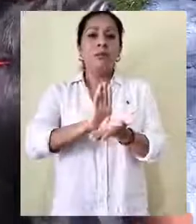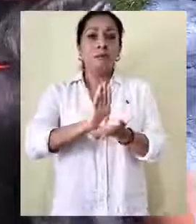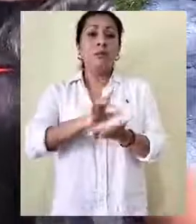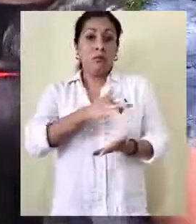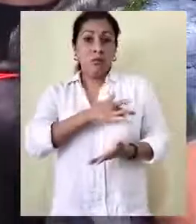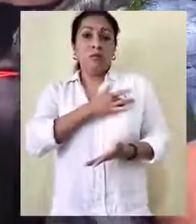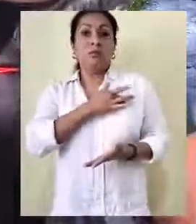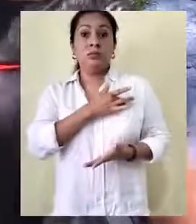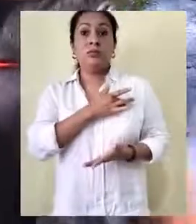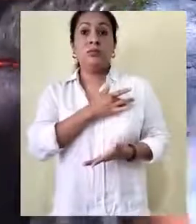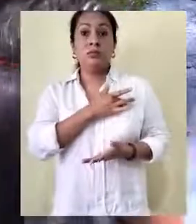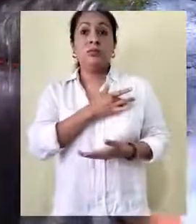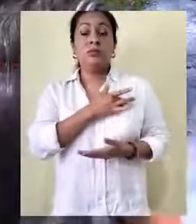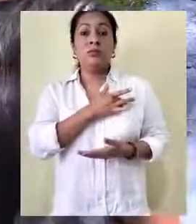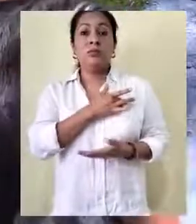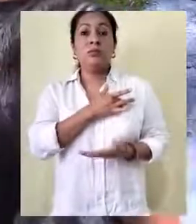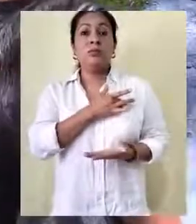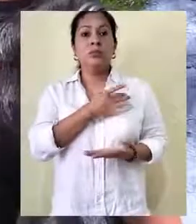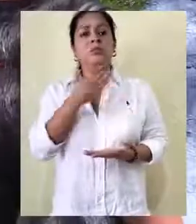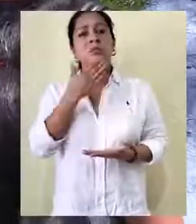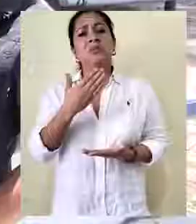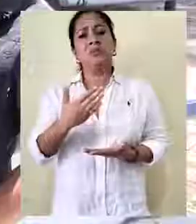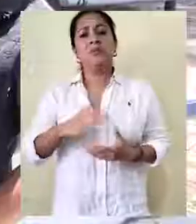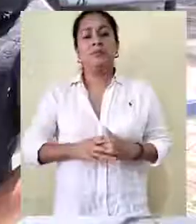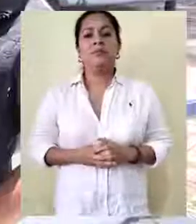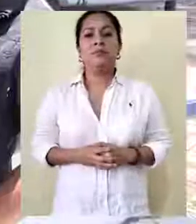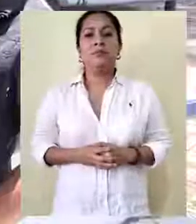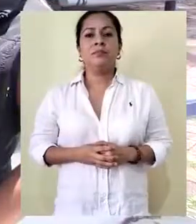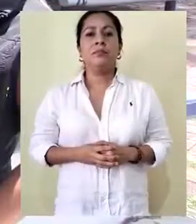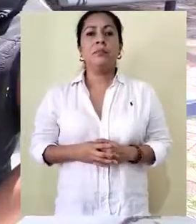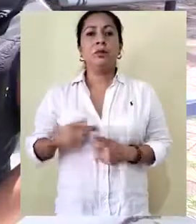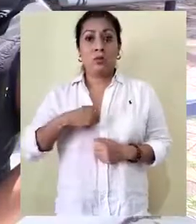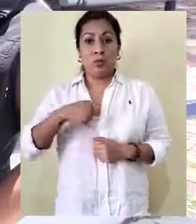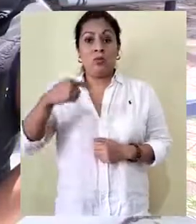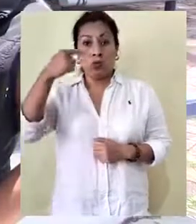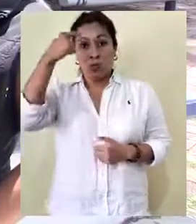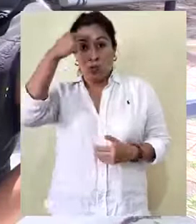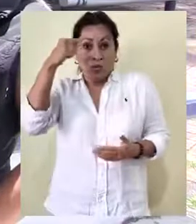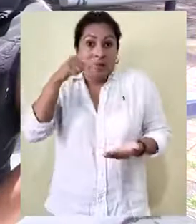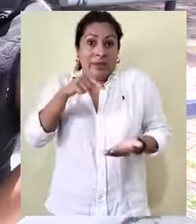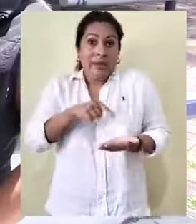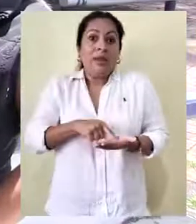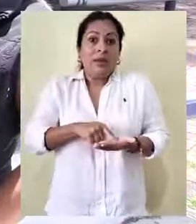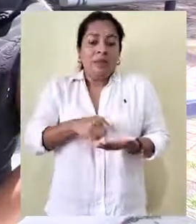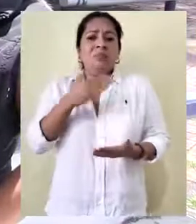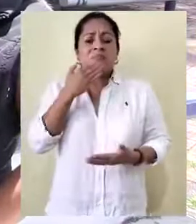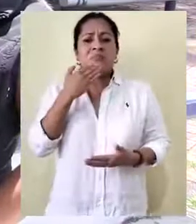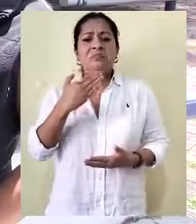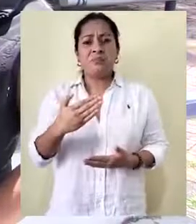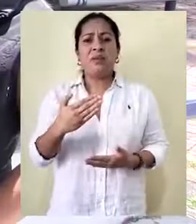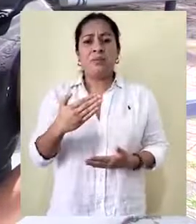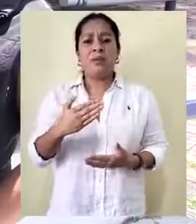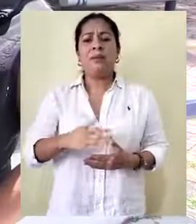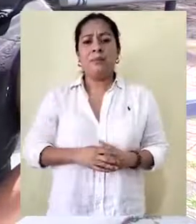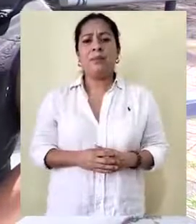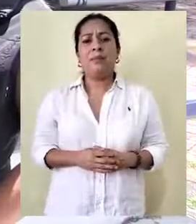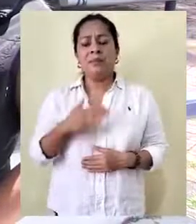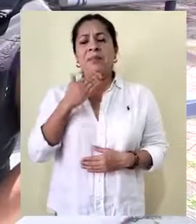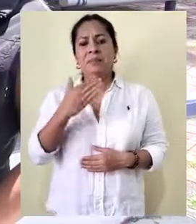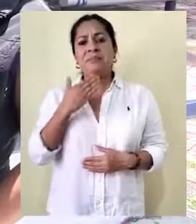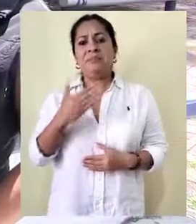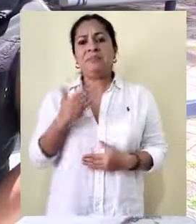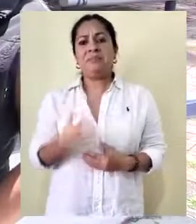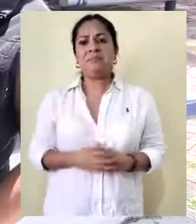algo que no tiene precedente. Pues yo creo que está bien que se